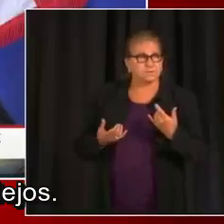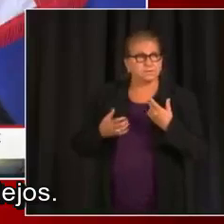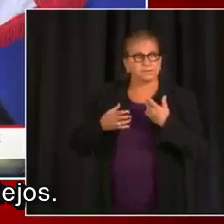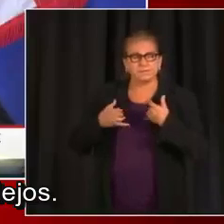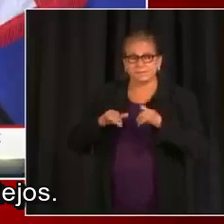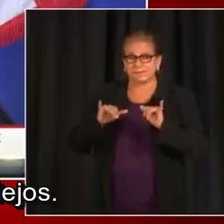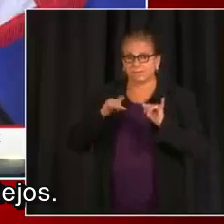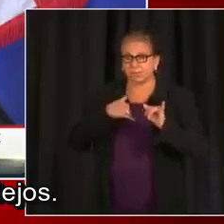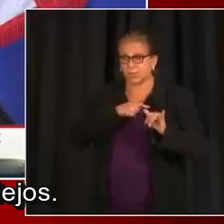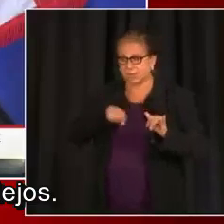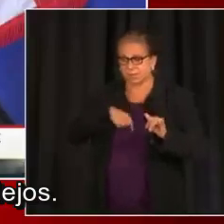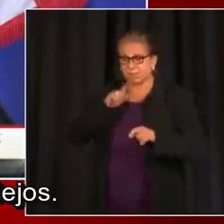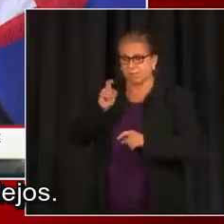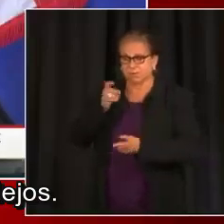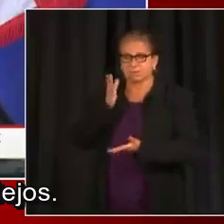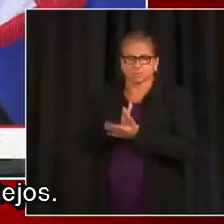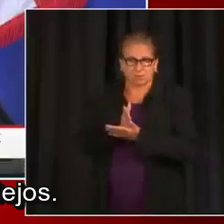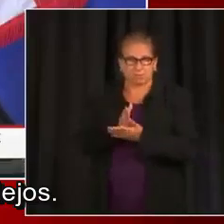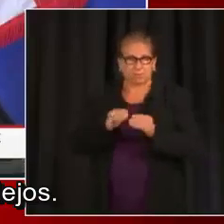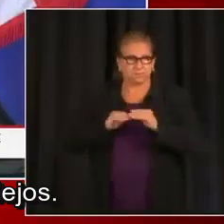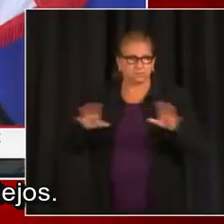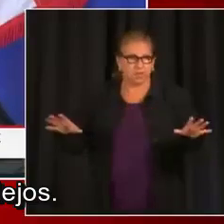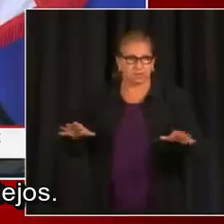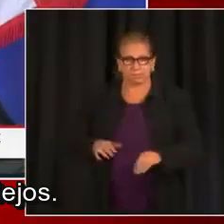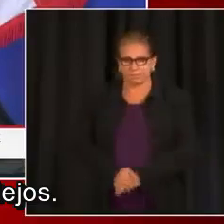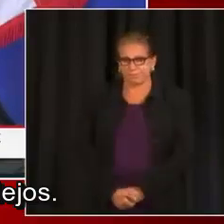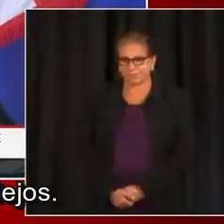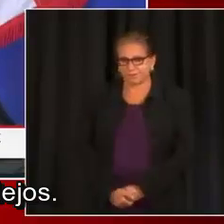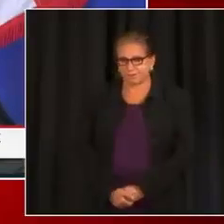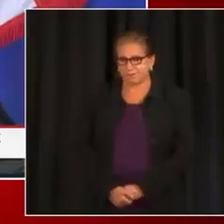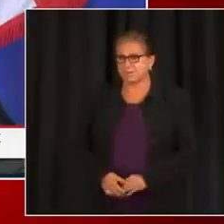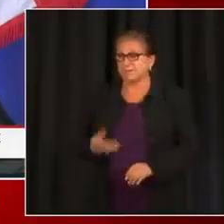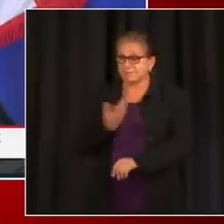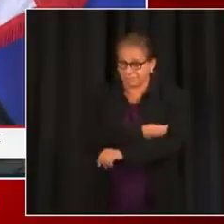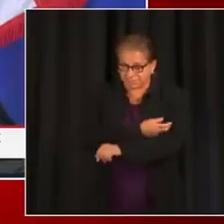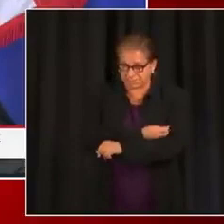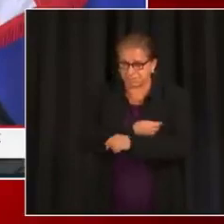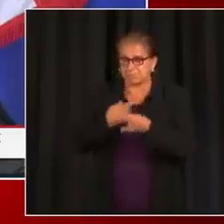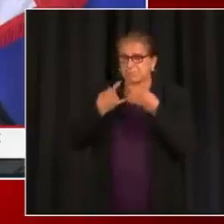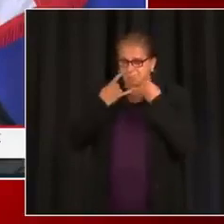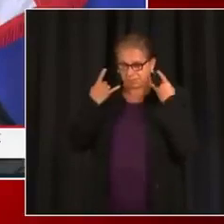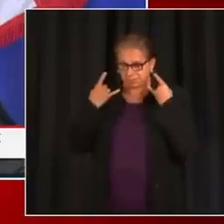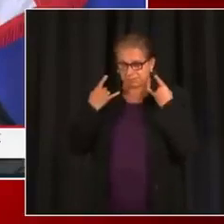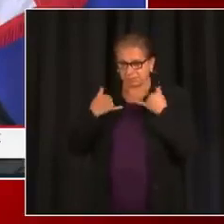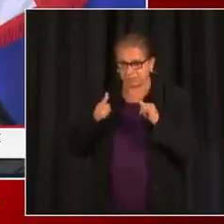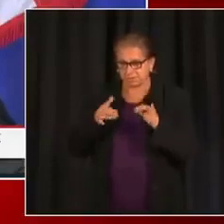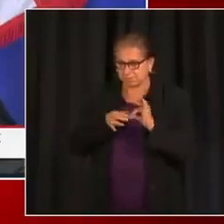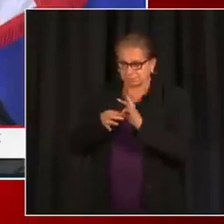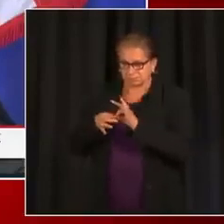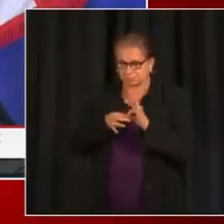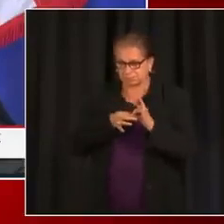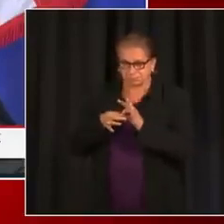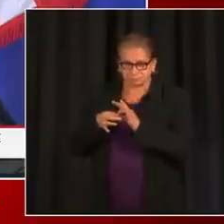es detener esta tendencia antes de que llegue demasiado lejos. Y esa es la